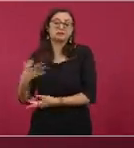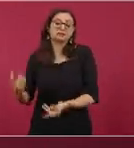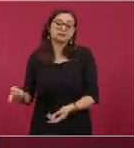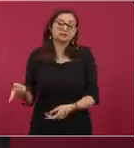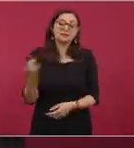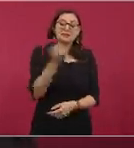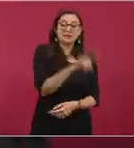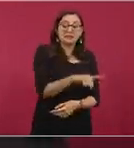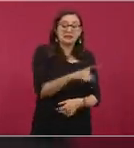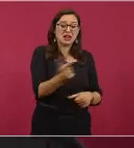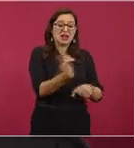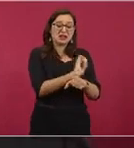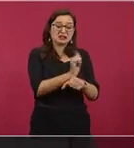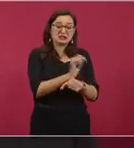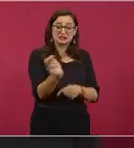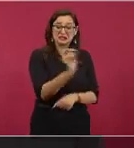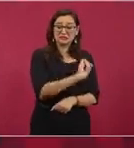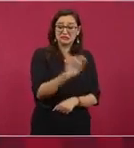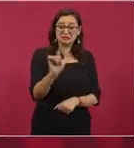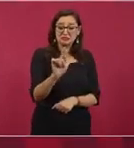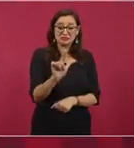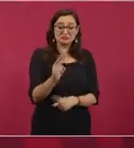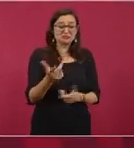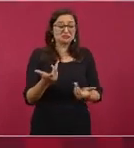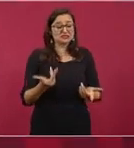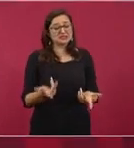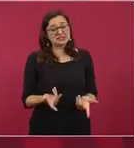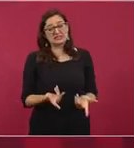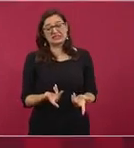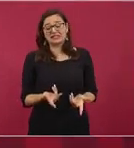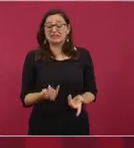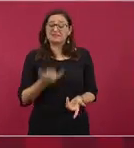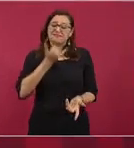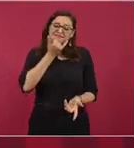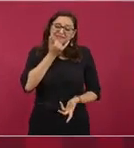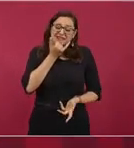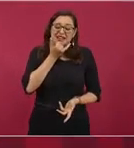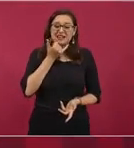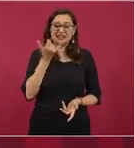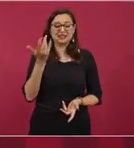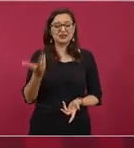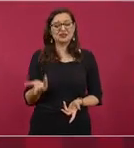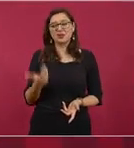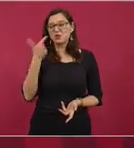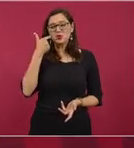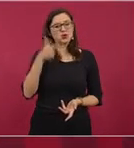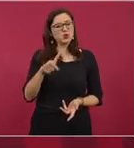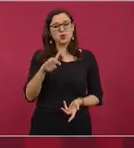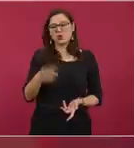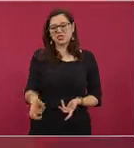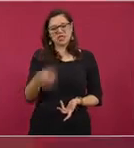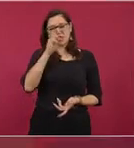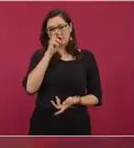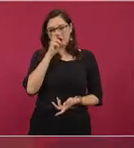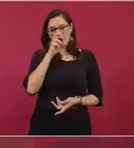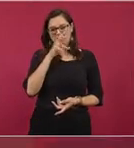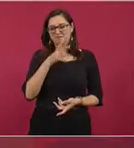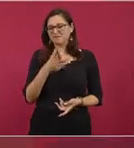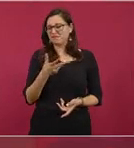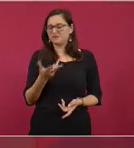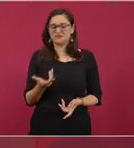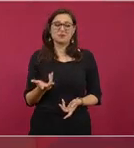no quiero ser estricto, no quiero ser radical,